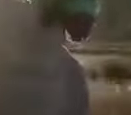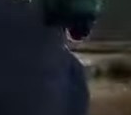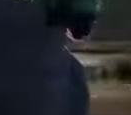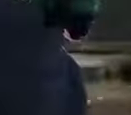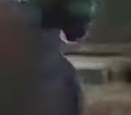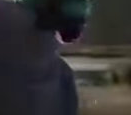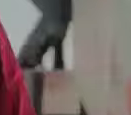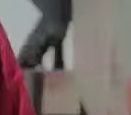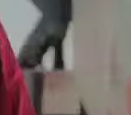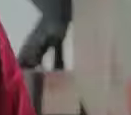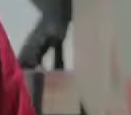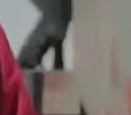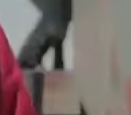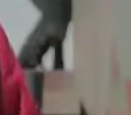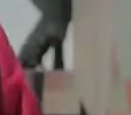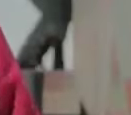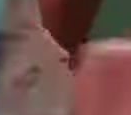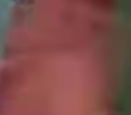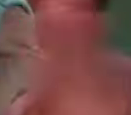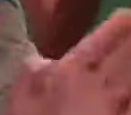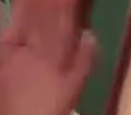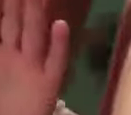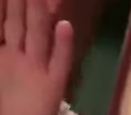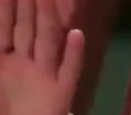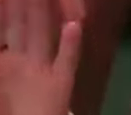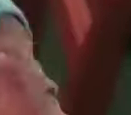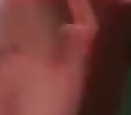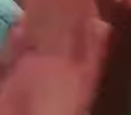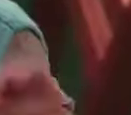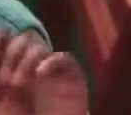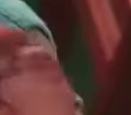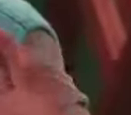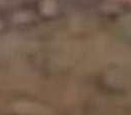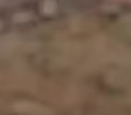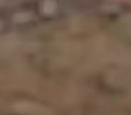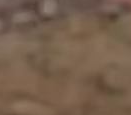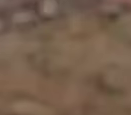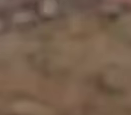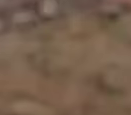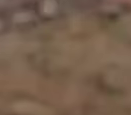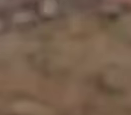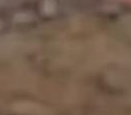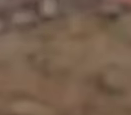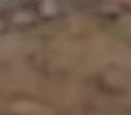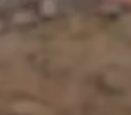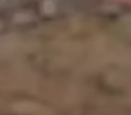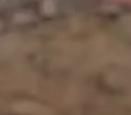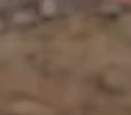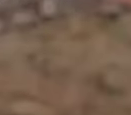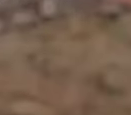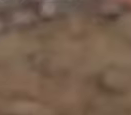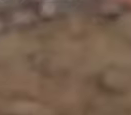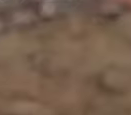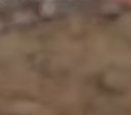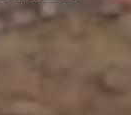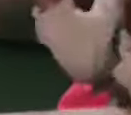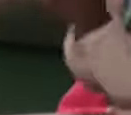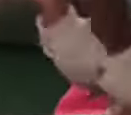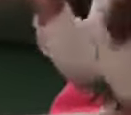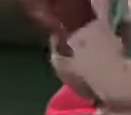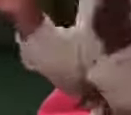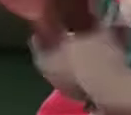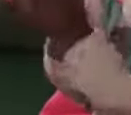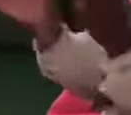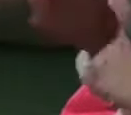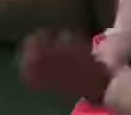Todos los niños y niñas tenemos derecho a la vida. Ania Saracina, la Jlanda es Cacchignani, expresa libremente nuestras